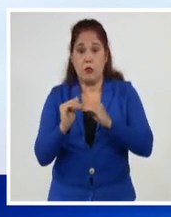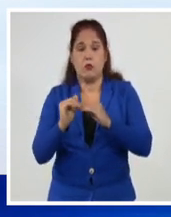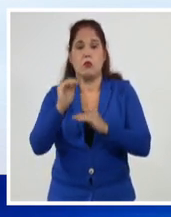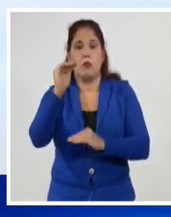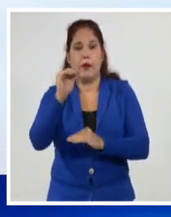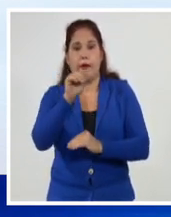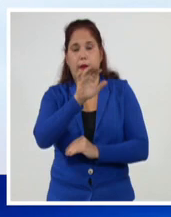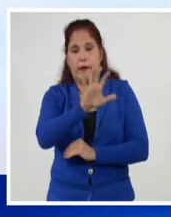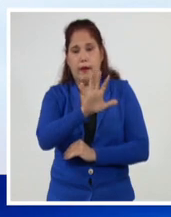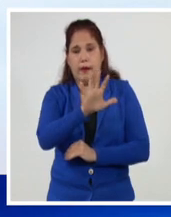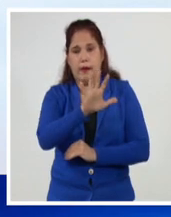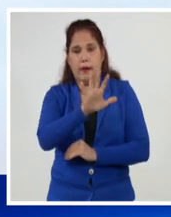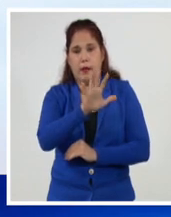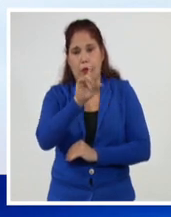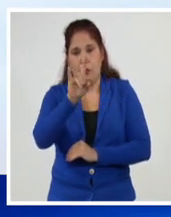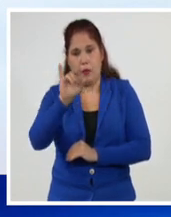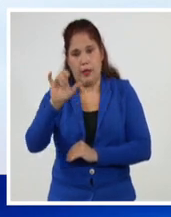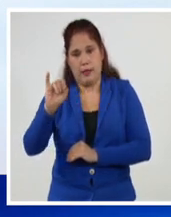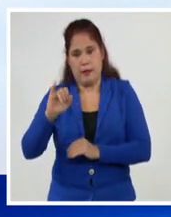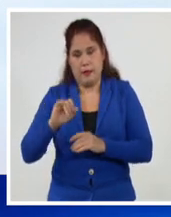con 596.